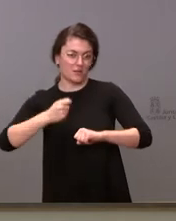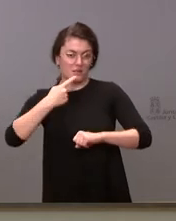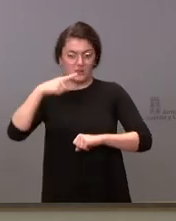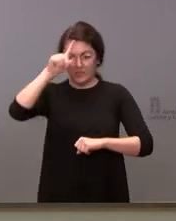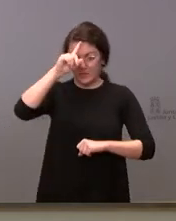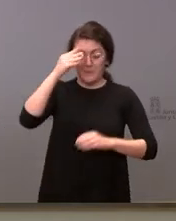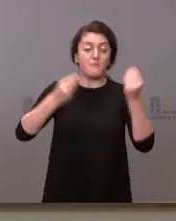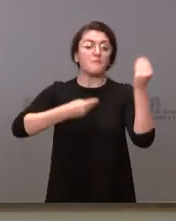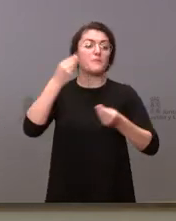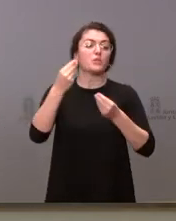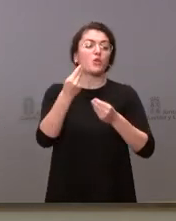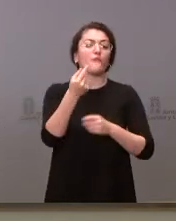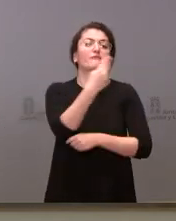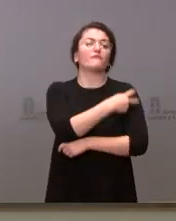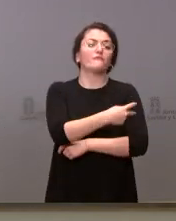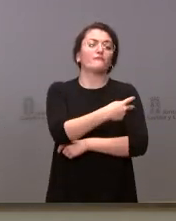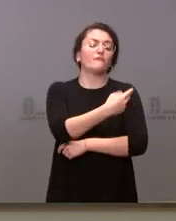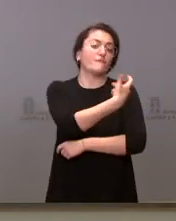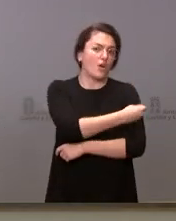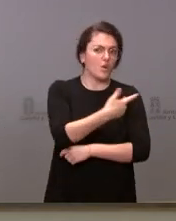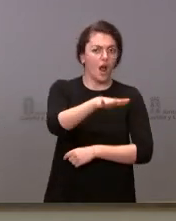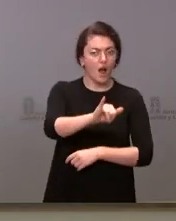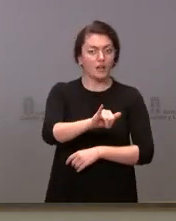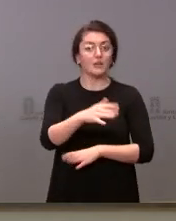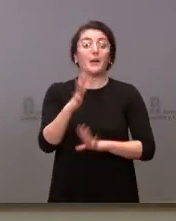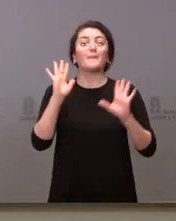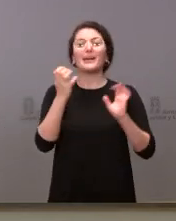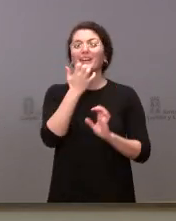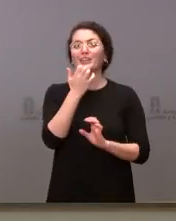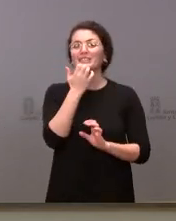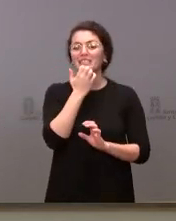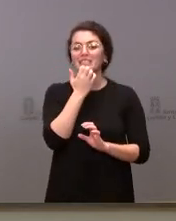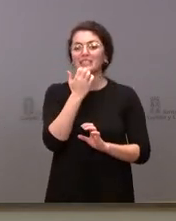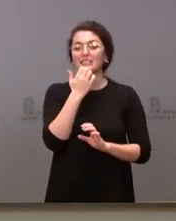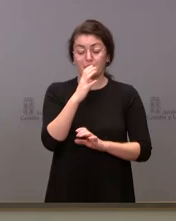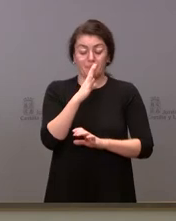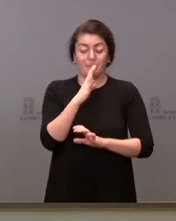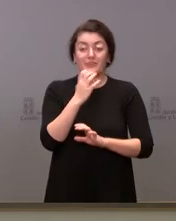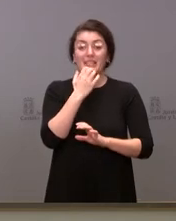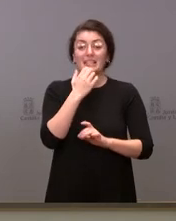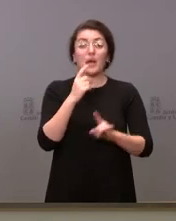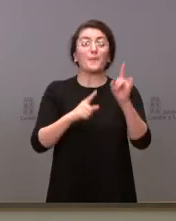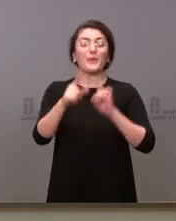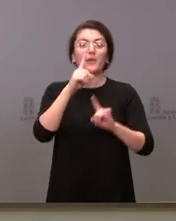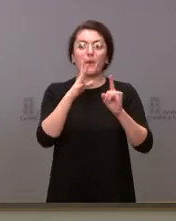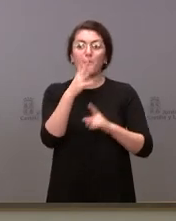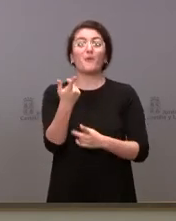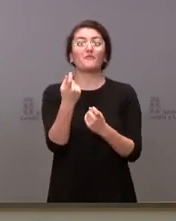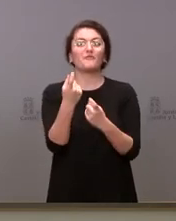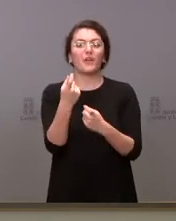vacunas. Pero si lo hubiera, si digamos que, porque las personas mayores son muchas, entiendo que no lo hay.